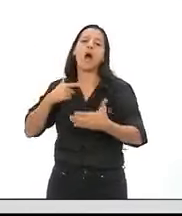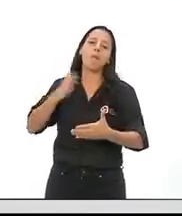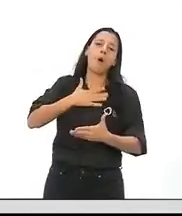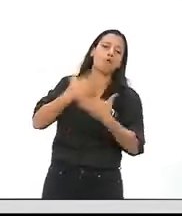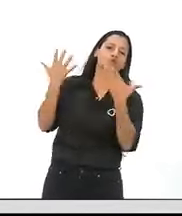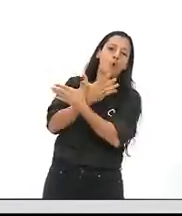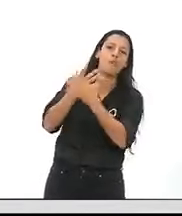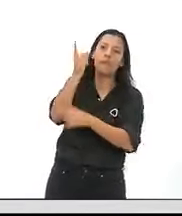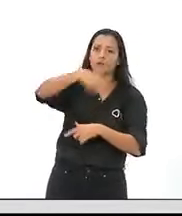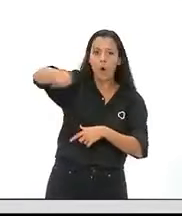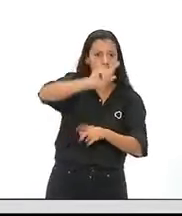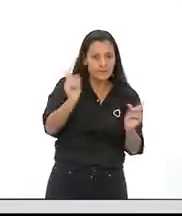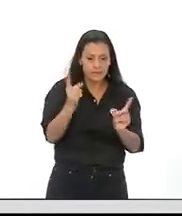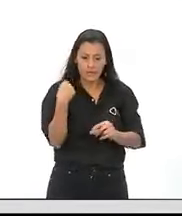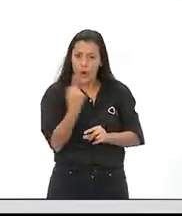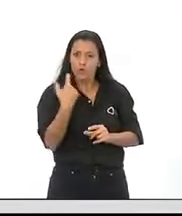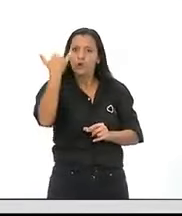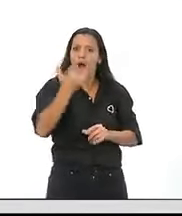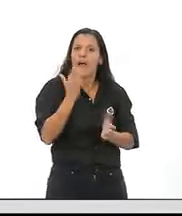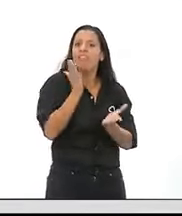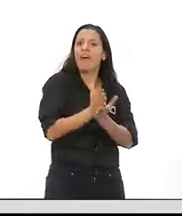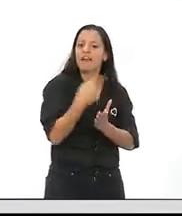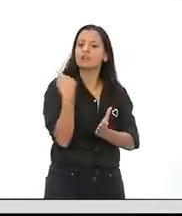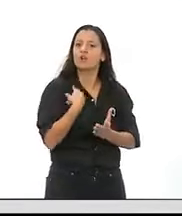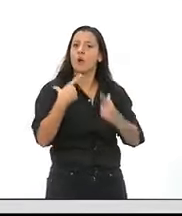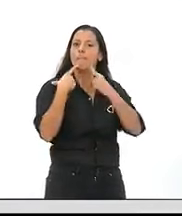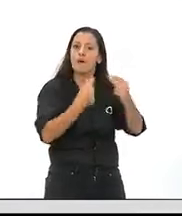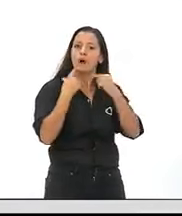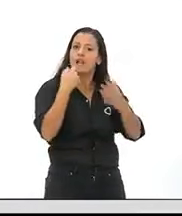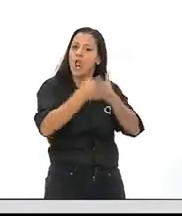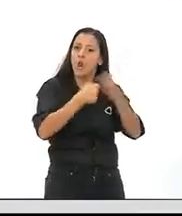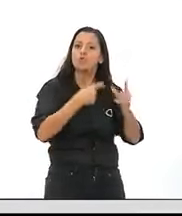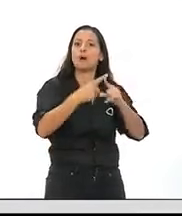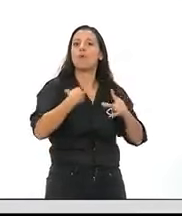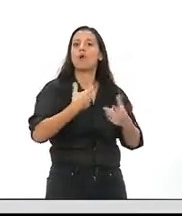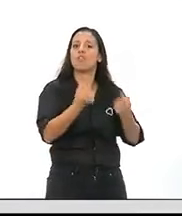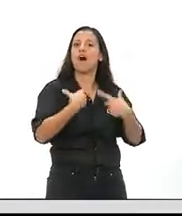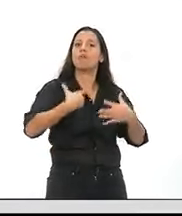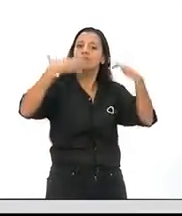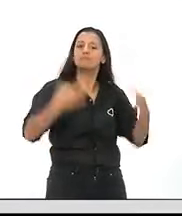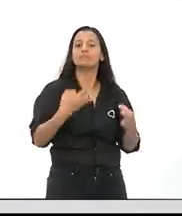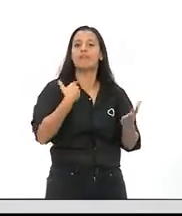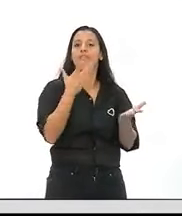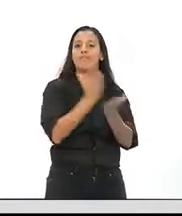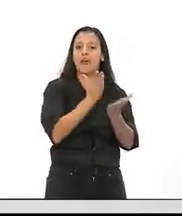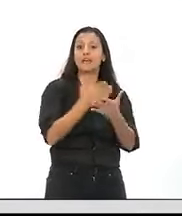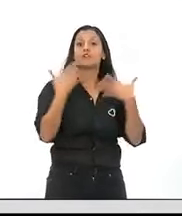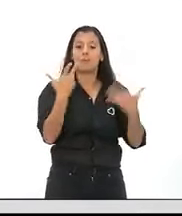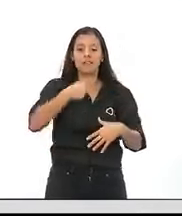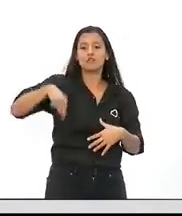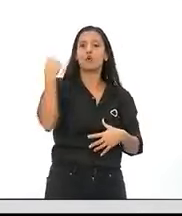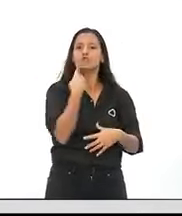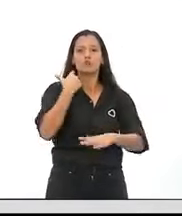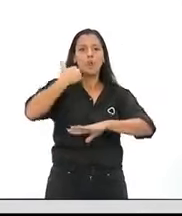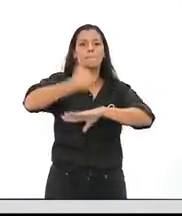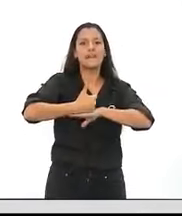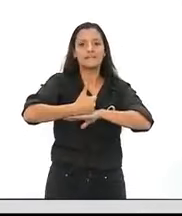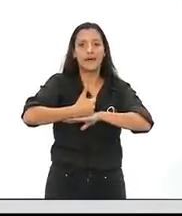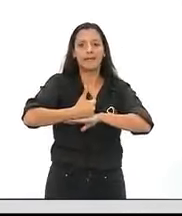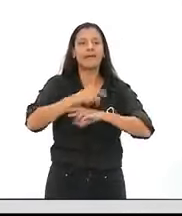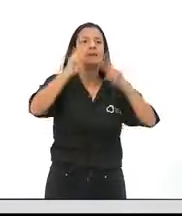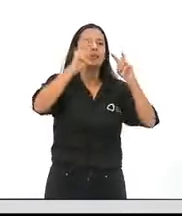sujetos de derecho, venimos a reclamar ese derecho y para eso tenemos que estar presentes en lo comunicativo, en lo laboral